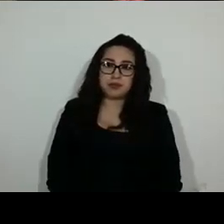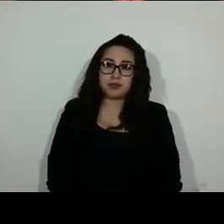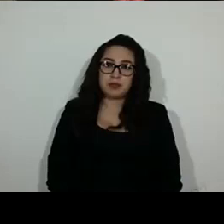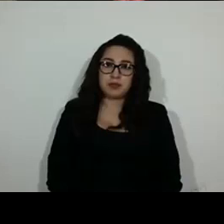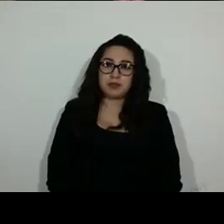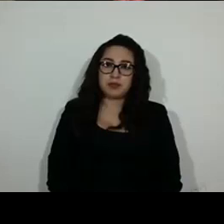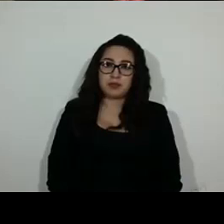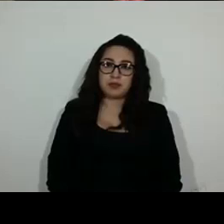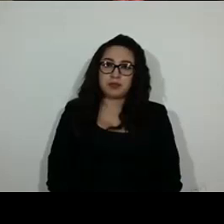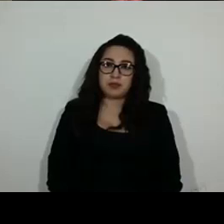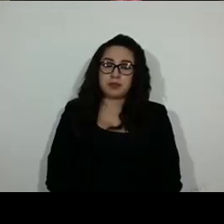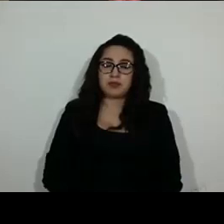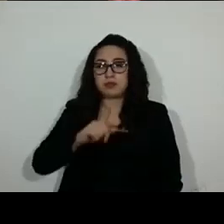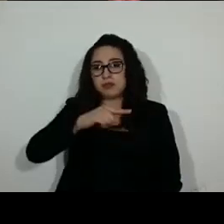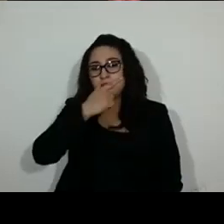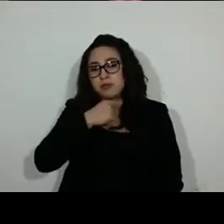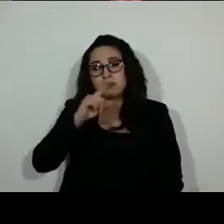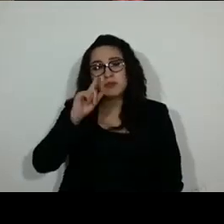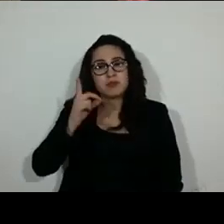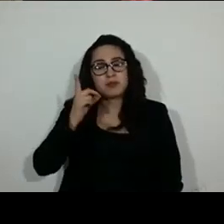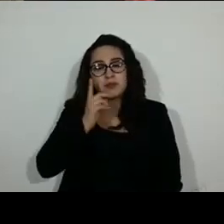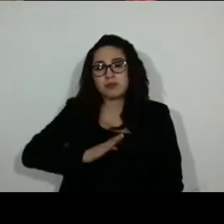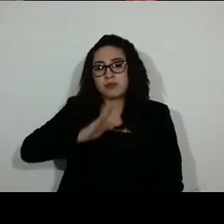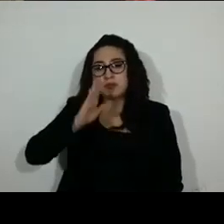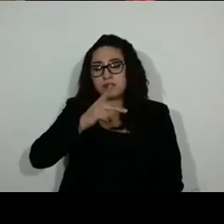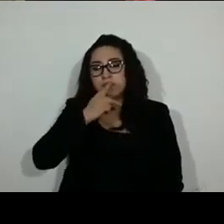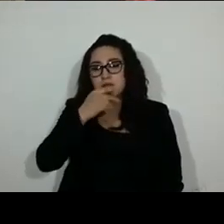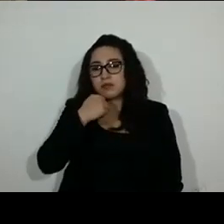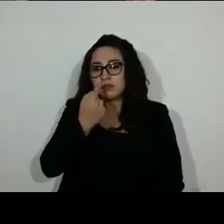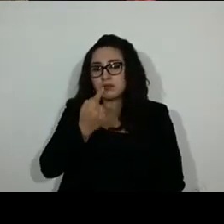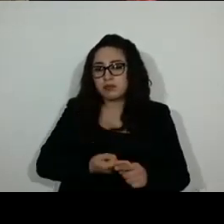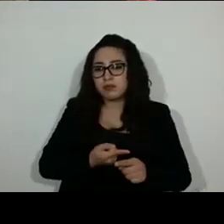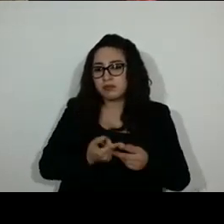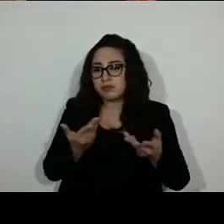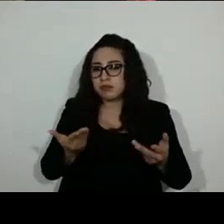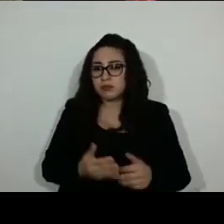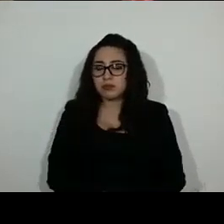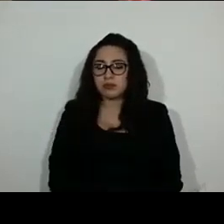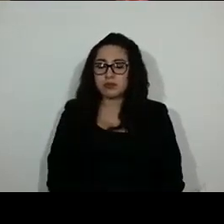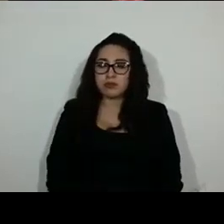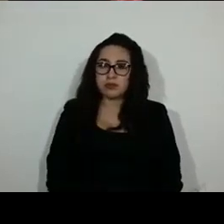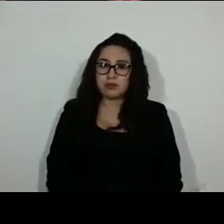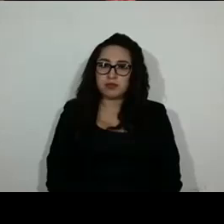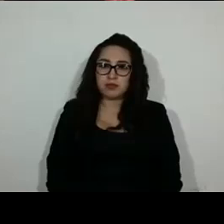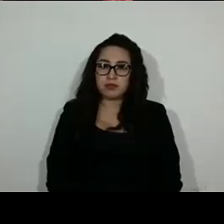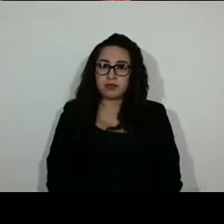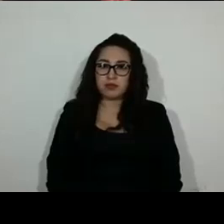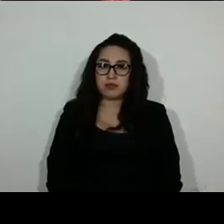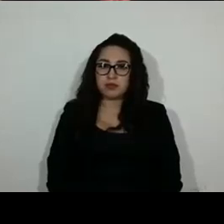¿Alguna compañera diputada o compañero diputado que quiera hacer alguna consideración?